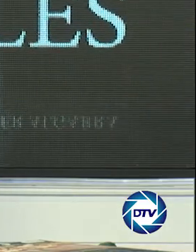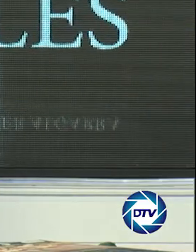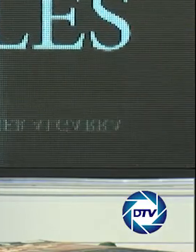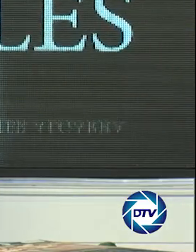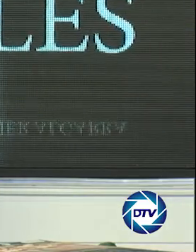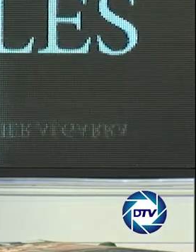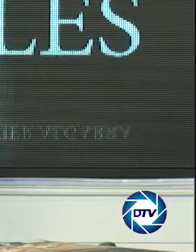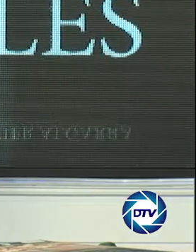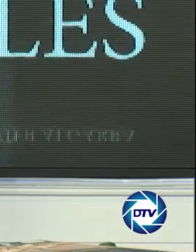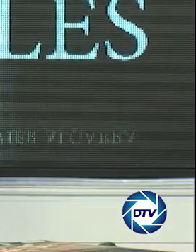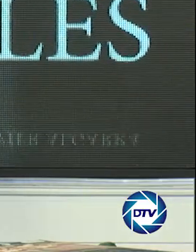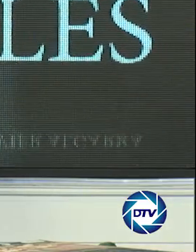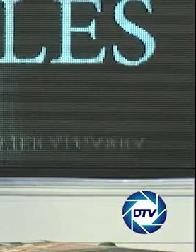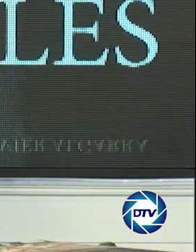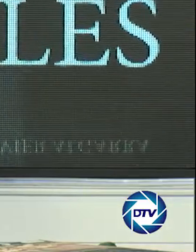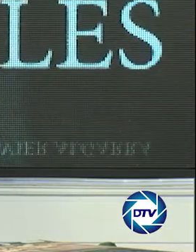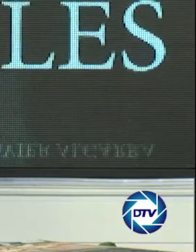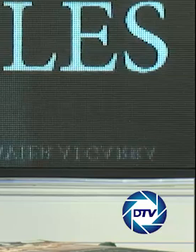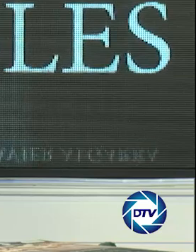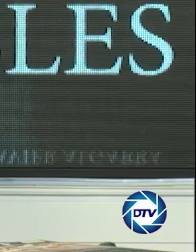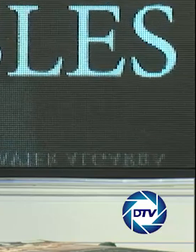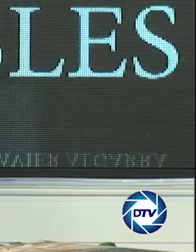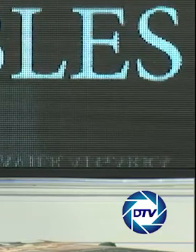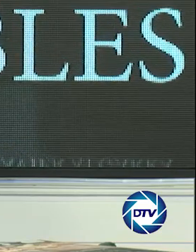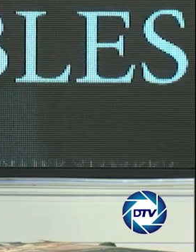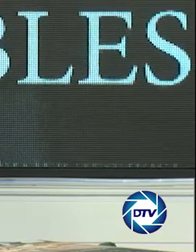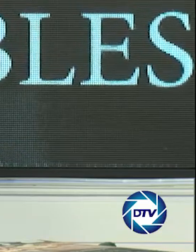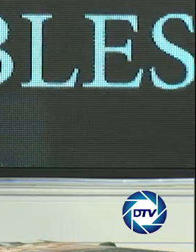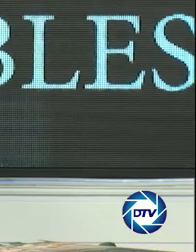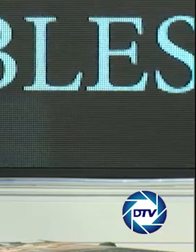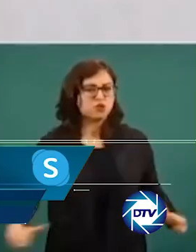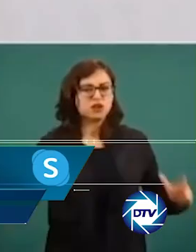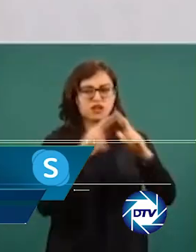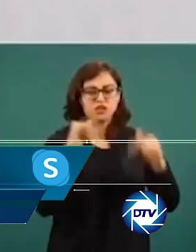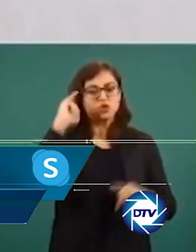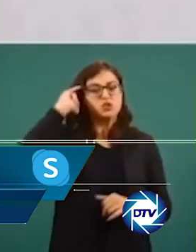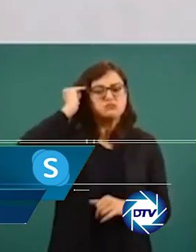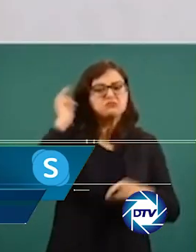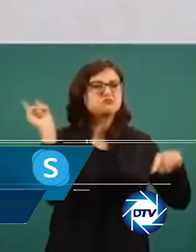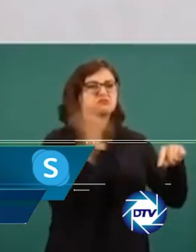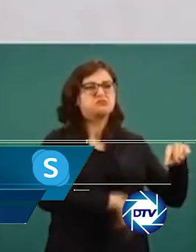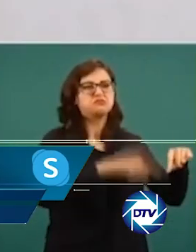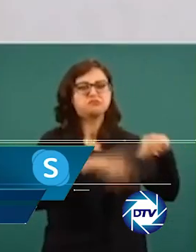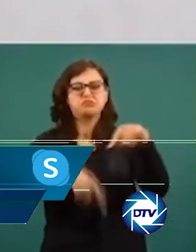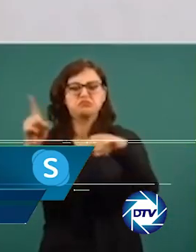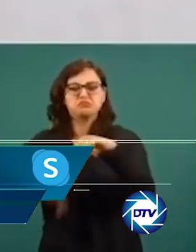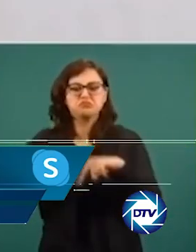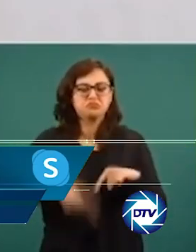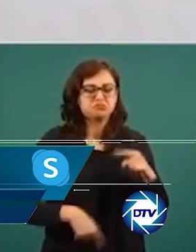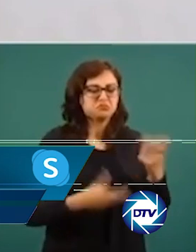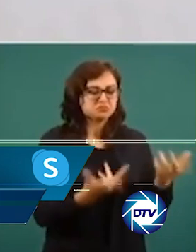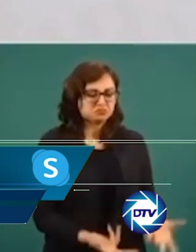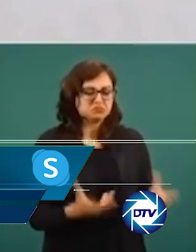y poseen el 30% de México. Efectivamente. El año pasado, el general Glenn Van Herc,